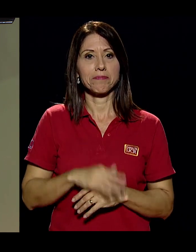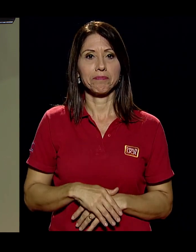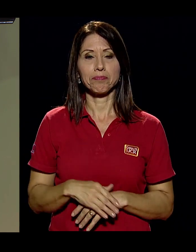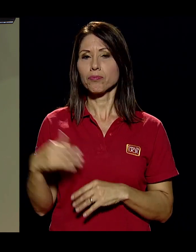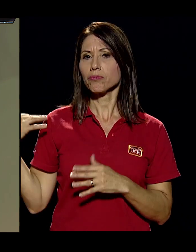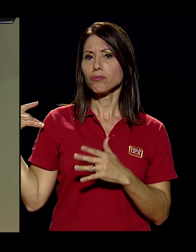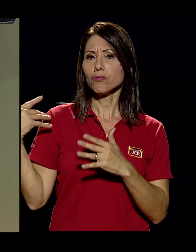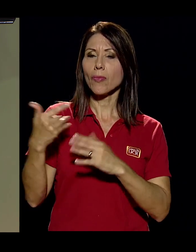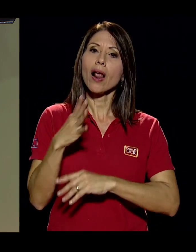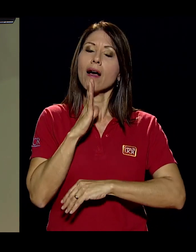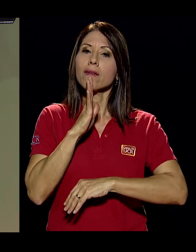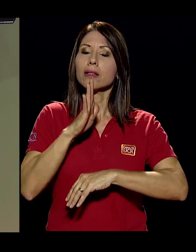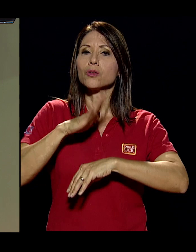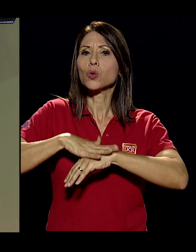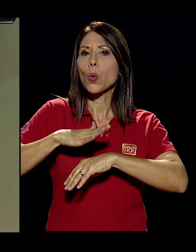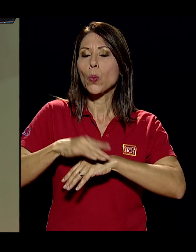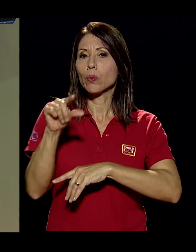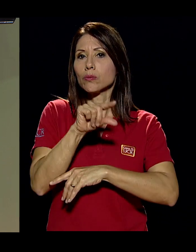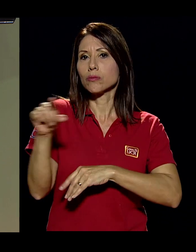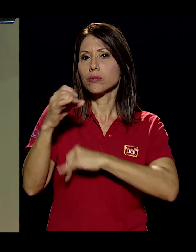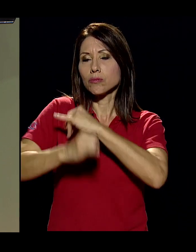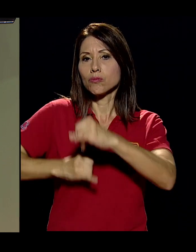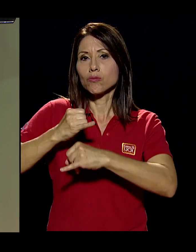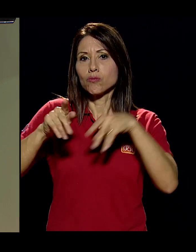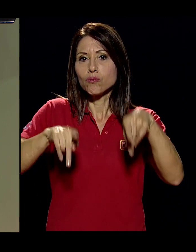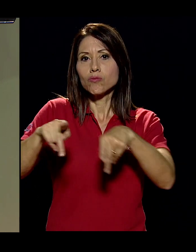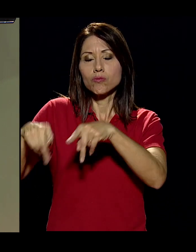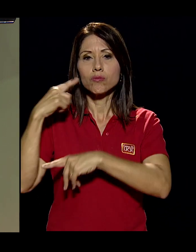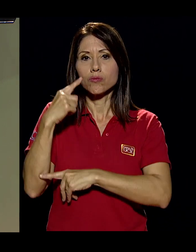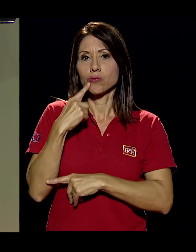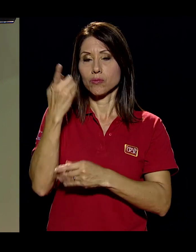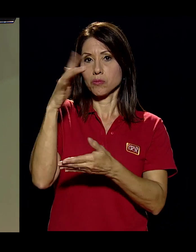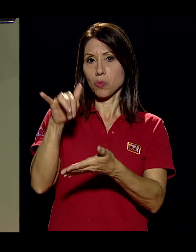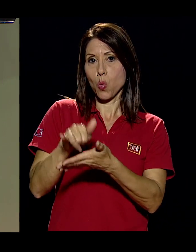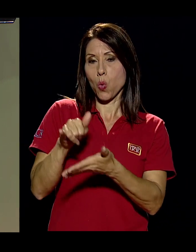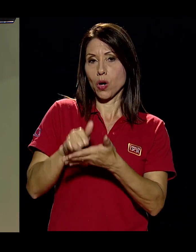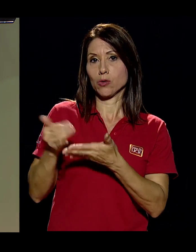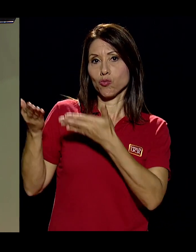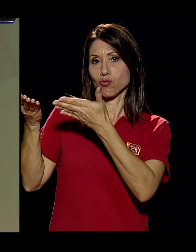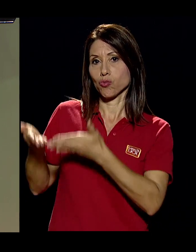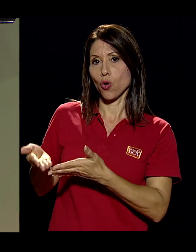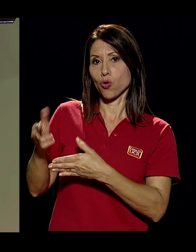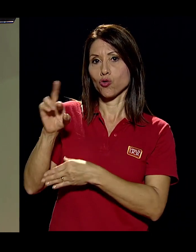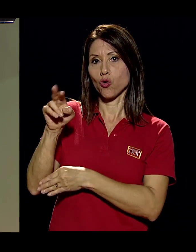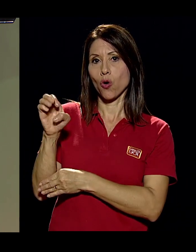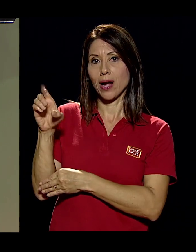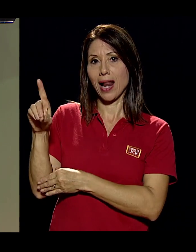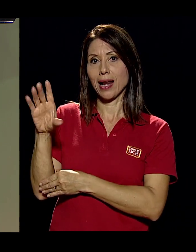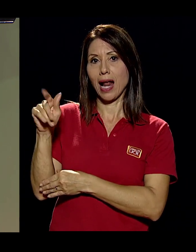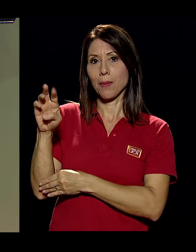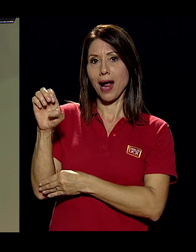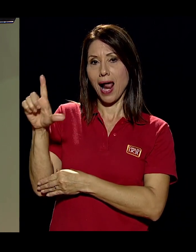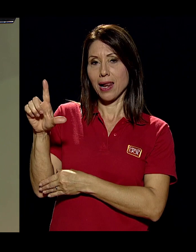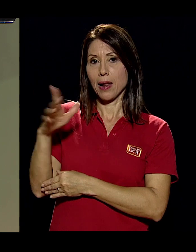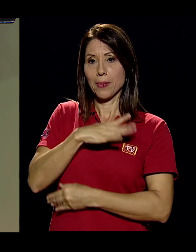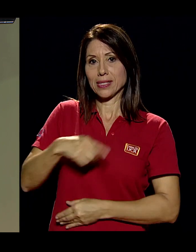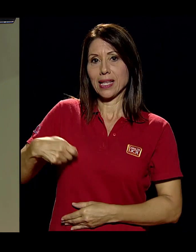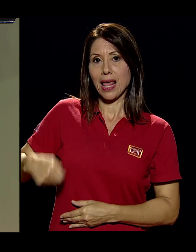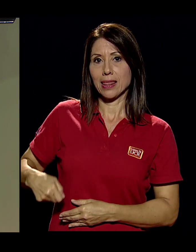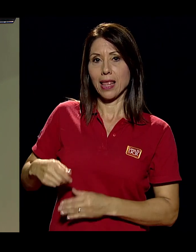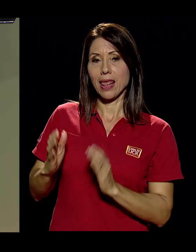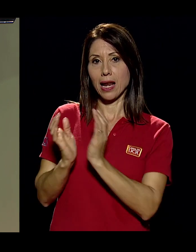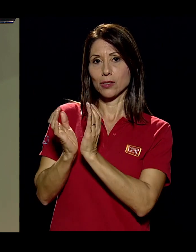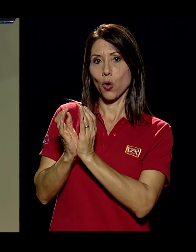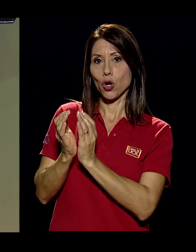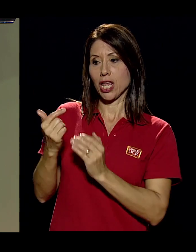allí. Hemos venido hablando sobre la Semana Internacional de las Personas Sordas y por eso don Ronald Carvajal, presidente